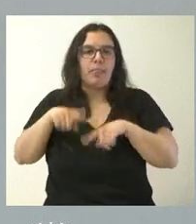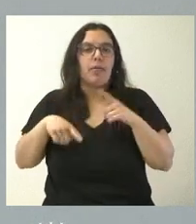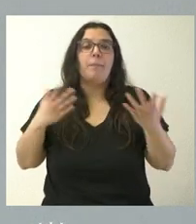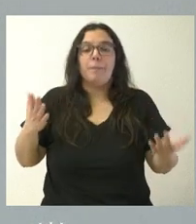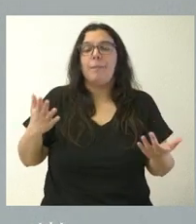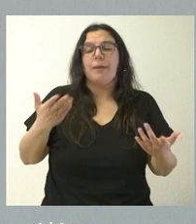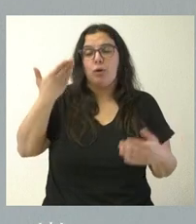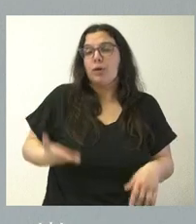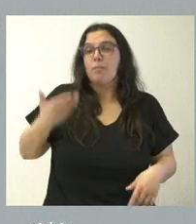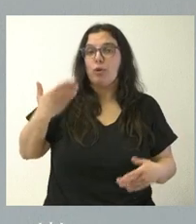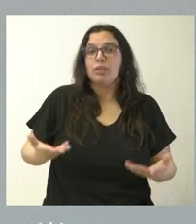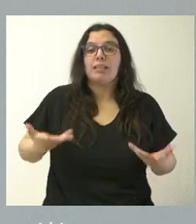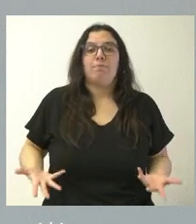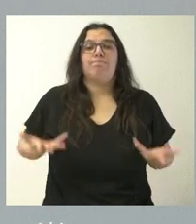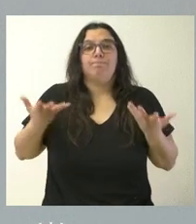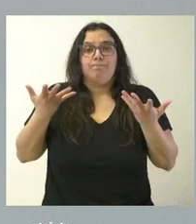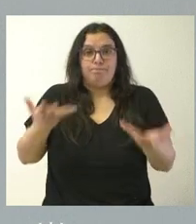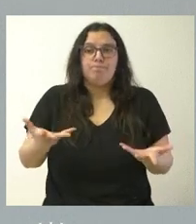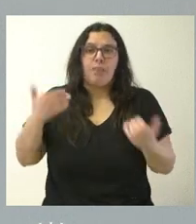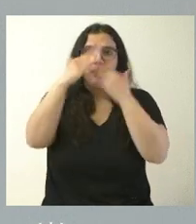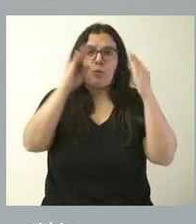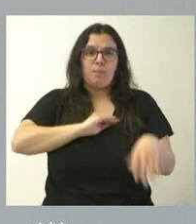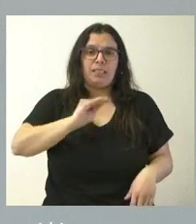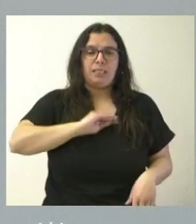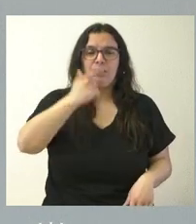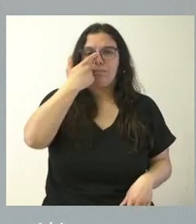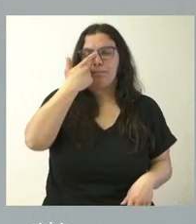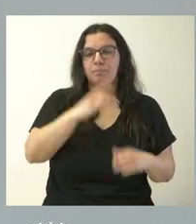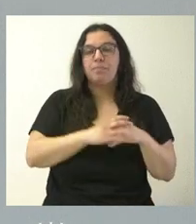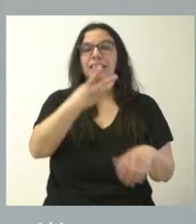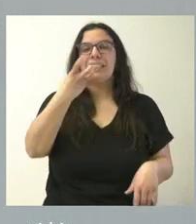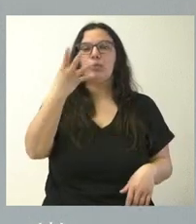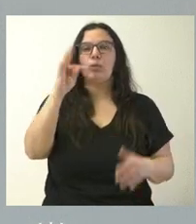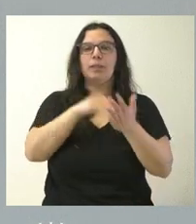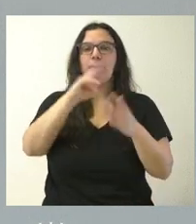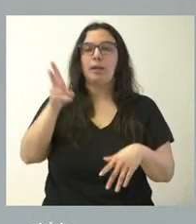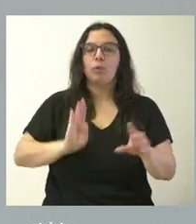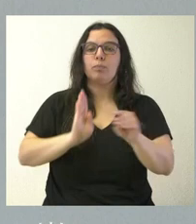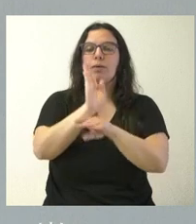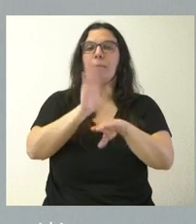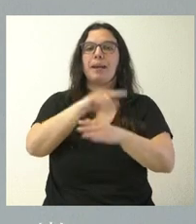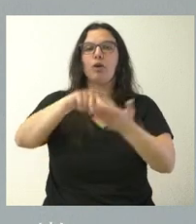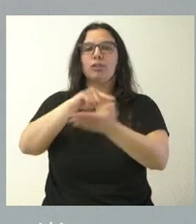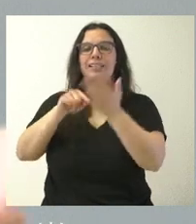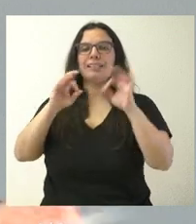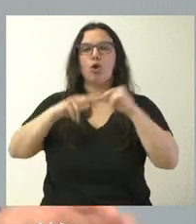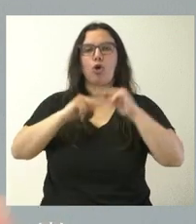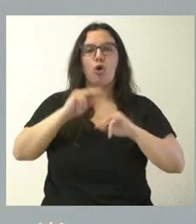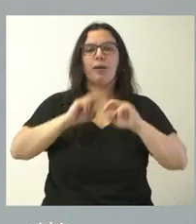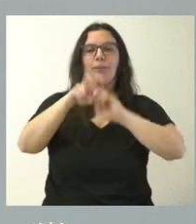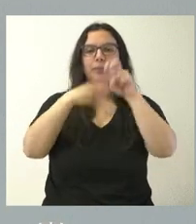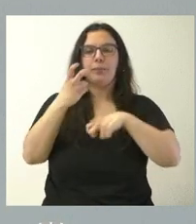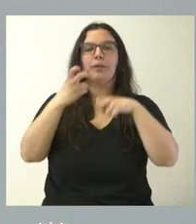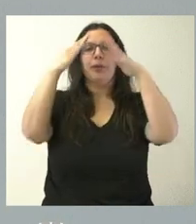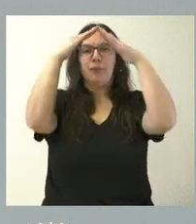muy importantes los volúmenes en este ámbito. 340.000 euros es lo que destinamos para contratar las obras de reparación de las